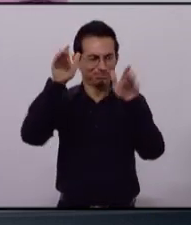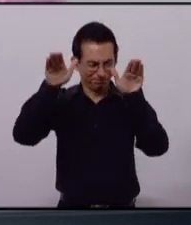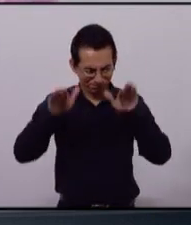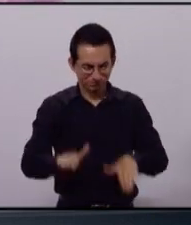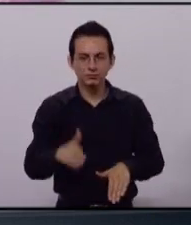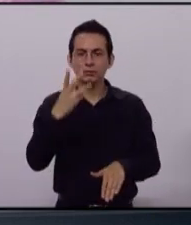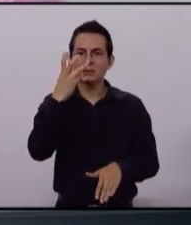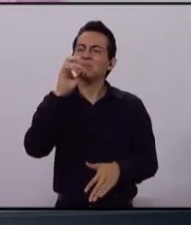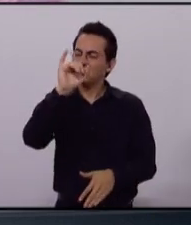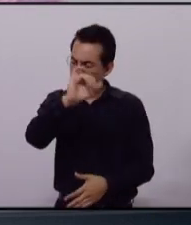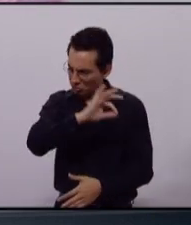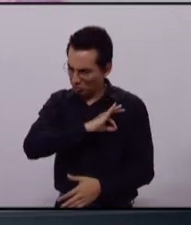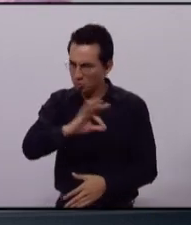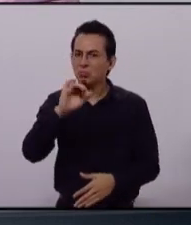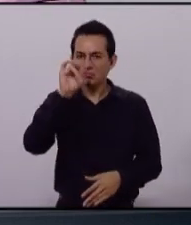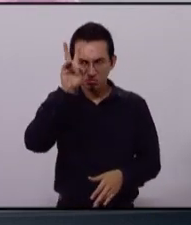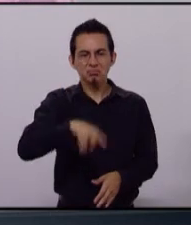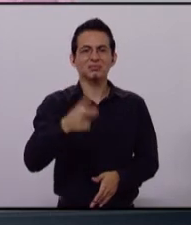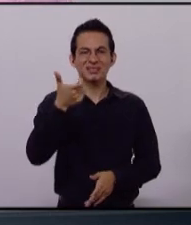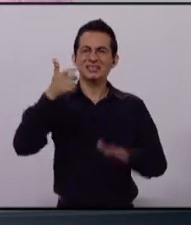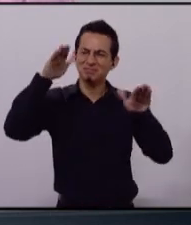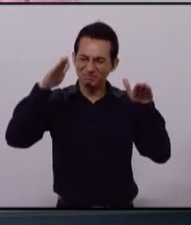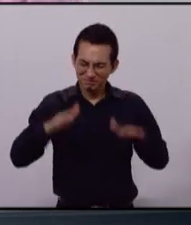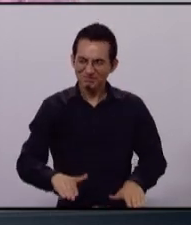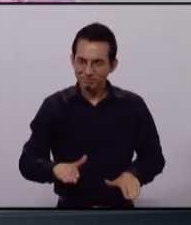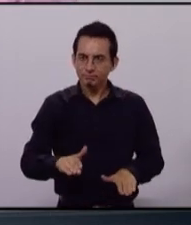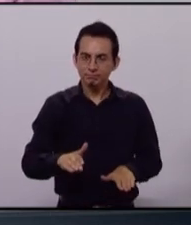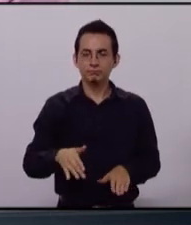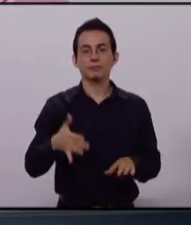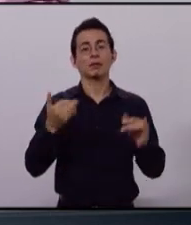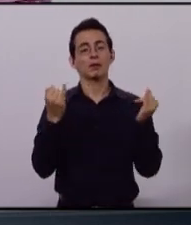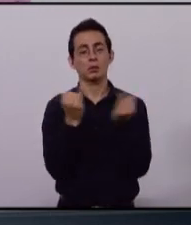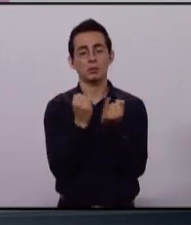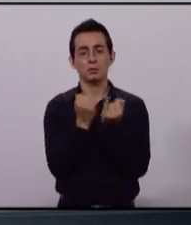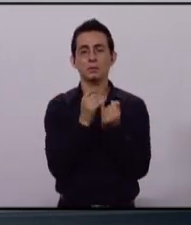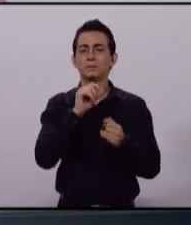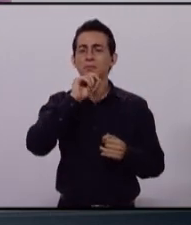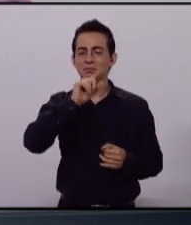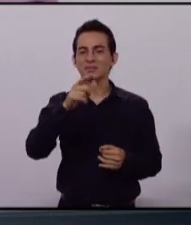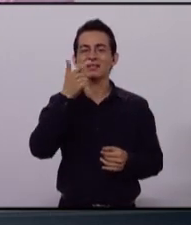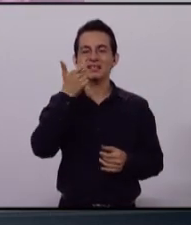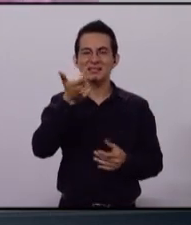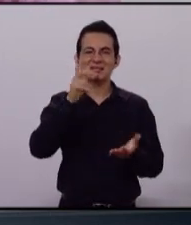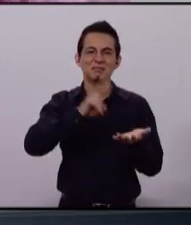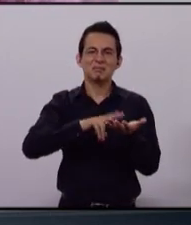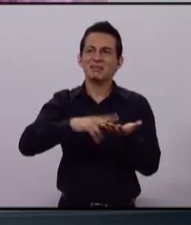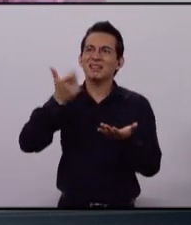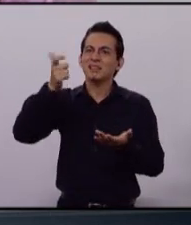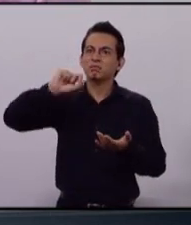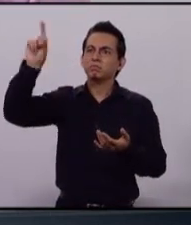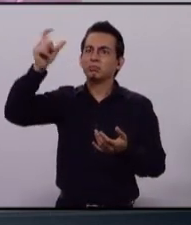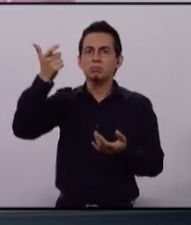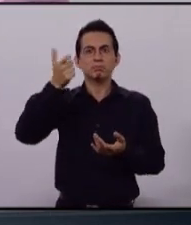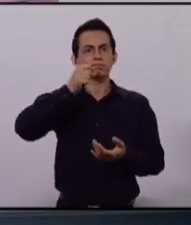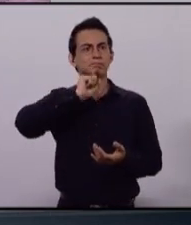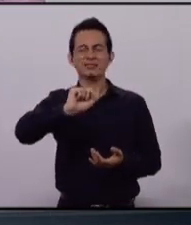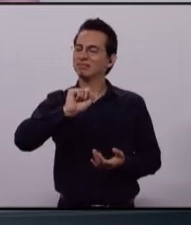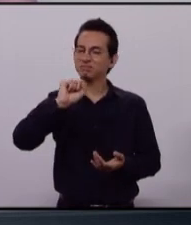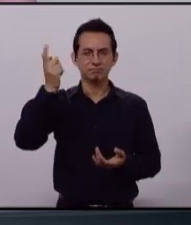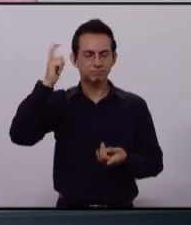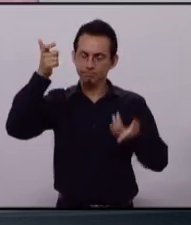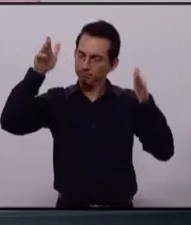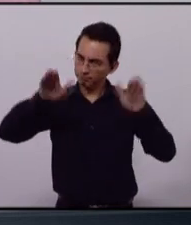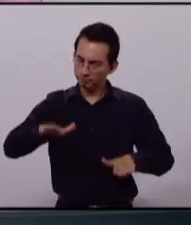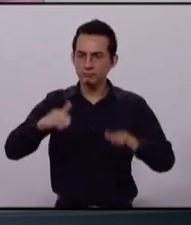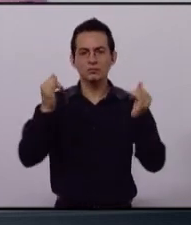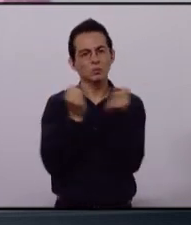¿Se puede? Sí se puede. Bajar el costo de los altos funcionarios no se puede seguir así.